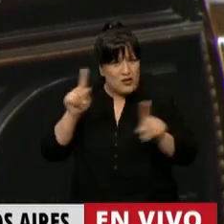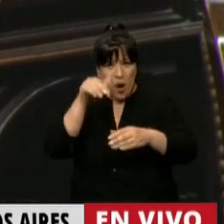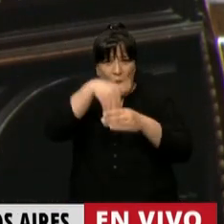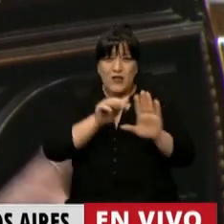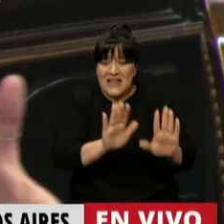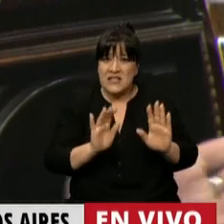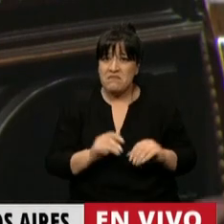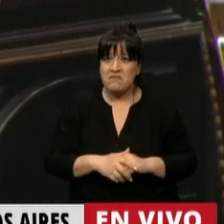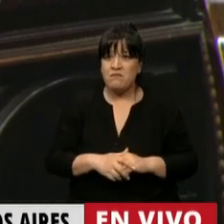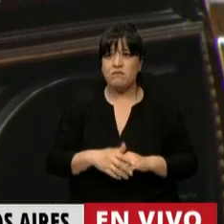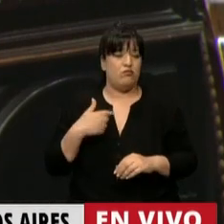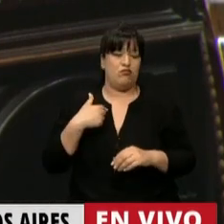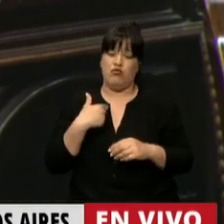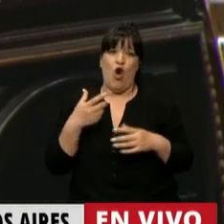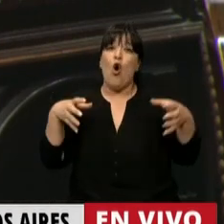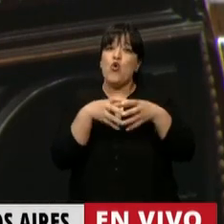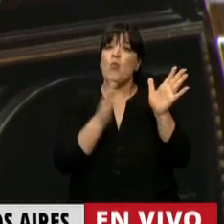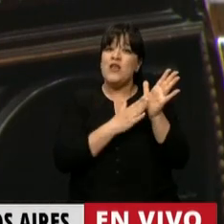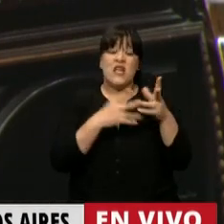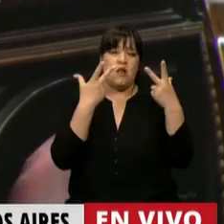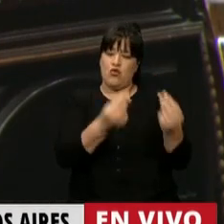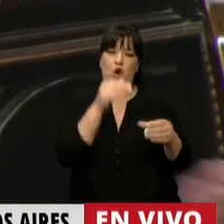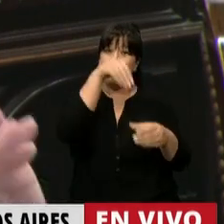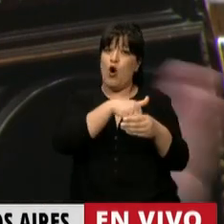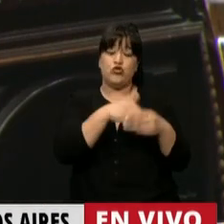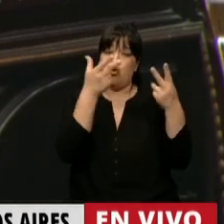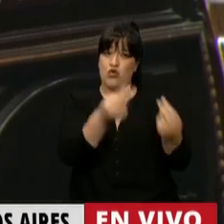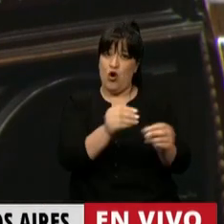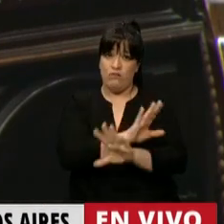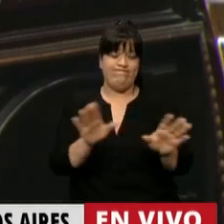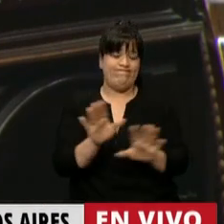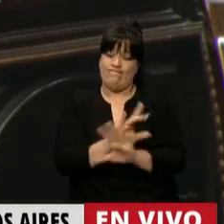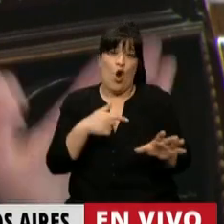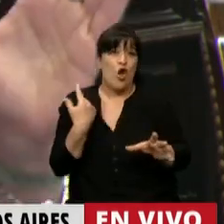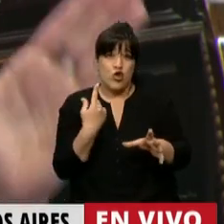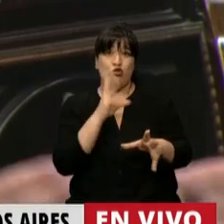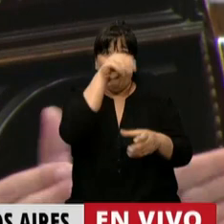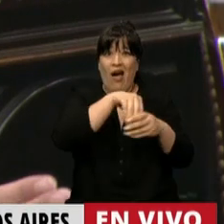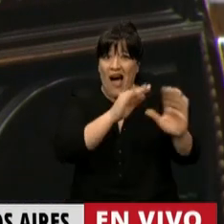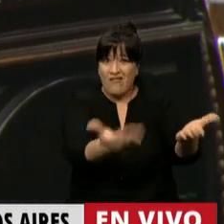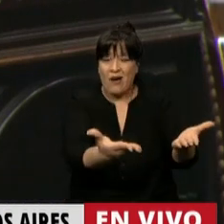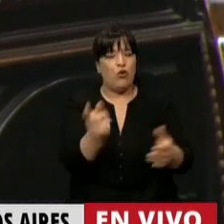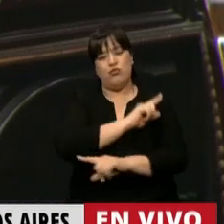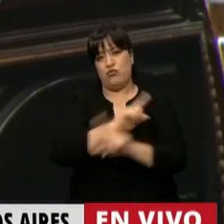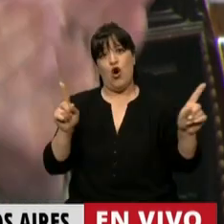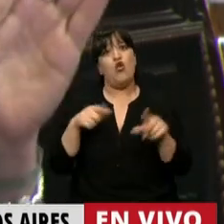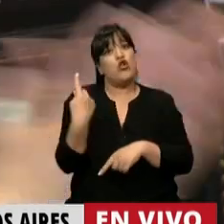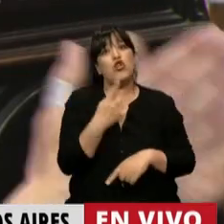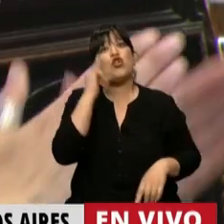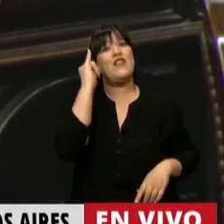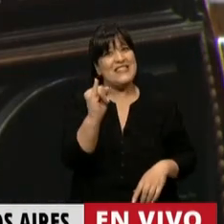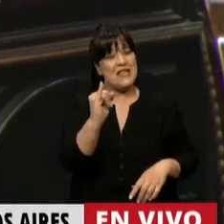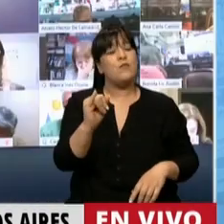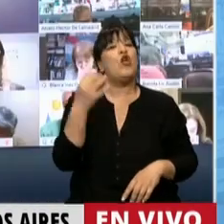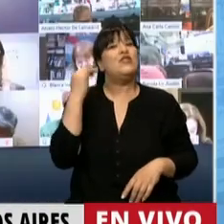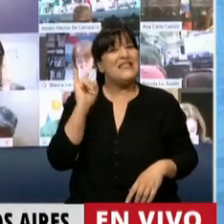votando acá. No, no cuenten con el frente de izquierda para eso. Claramente no cuenten con nosotros para eso y lo que advertimos es que lo